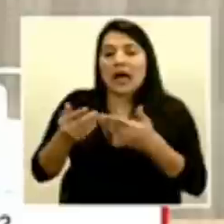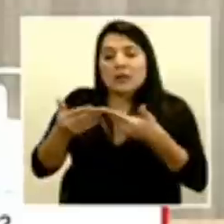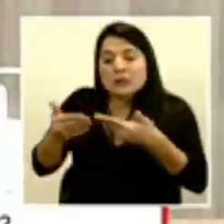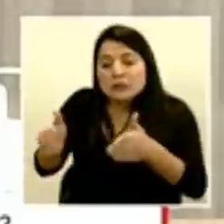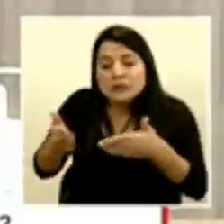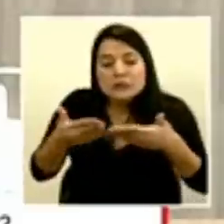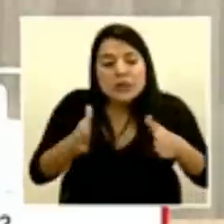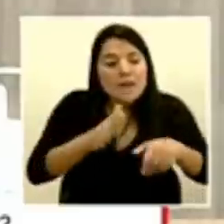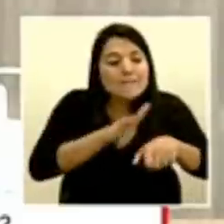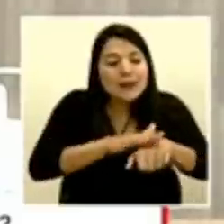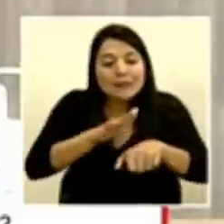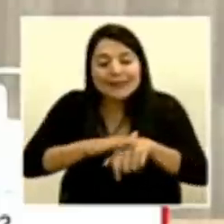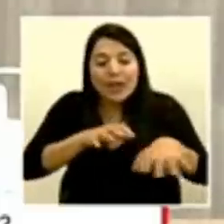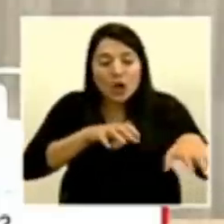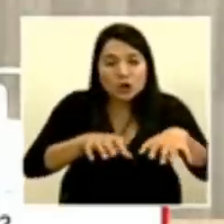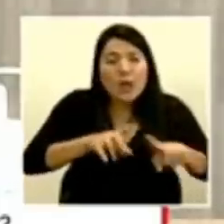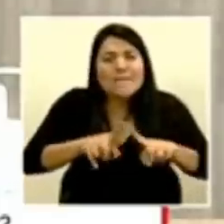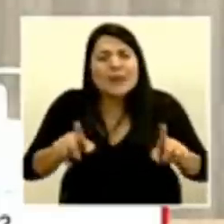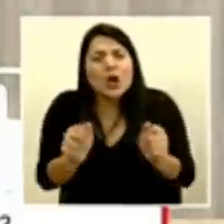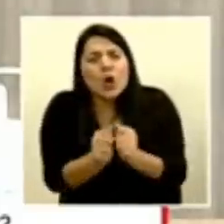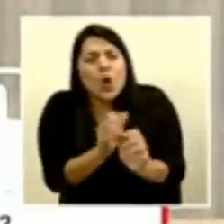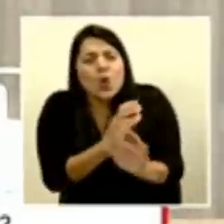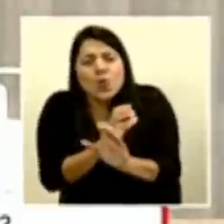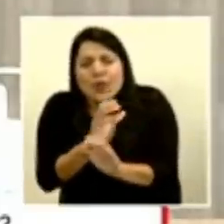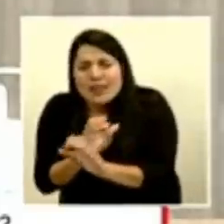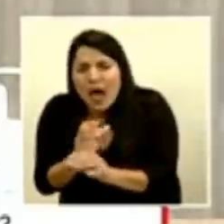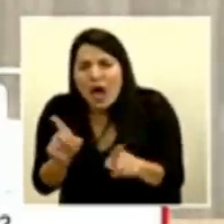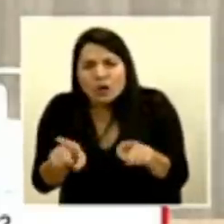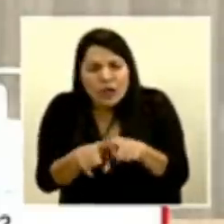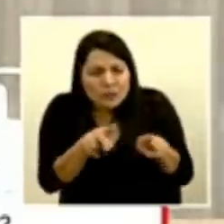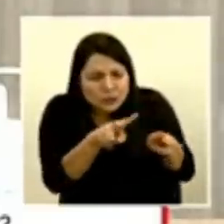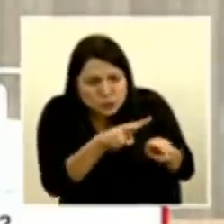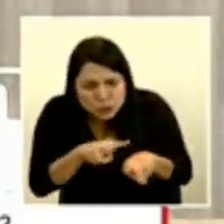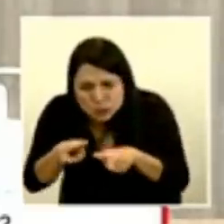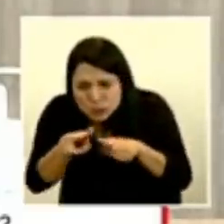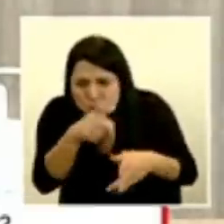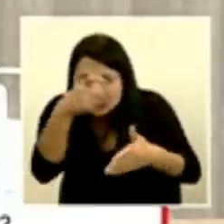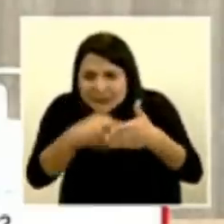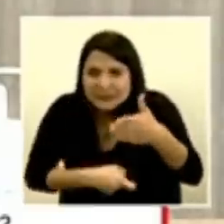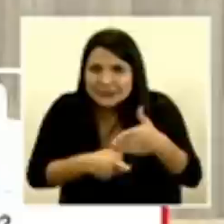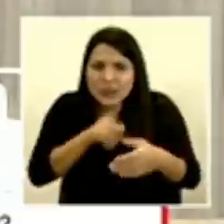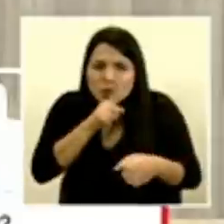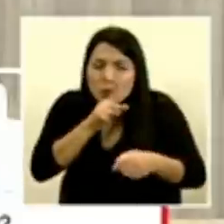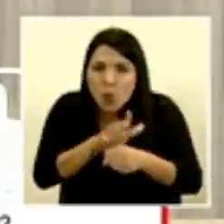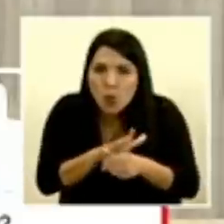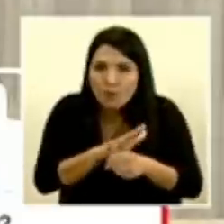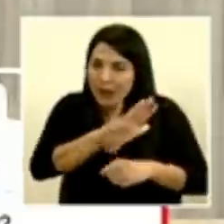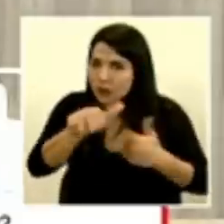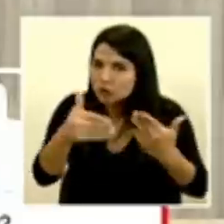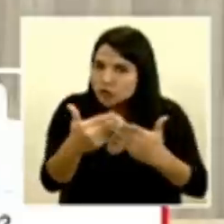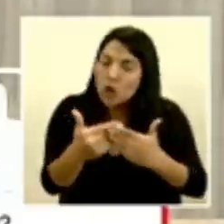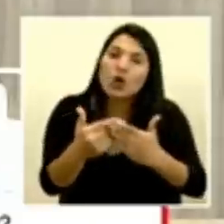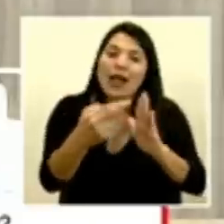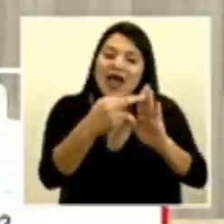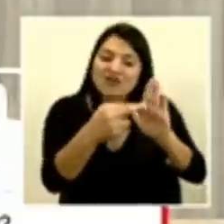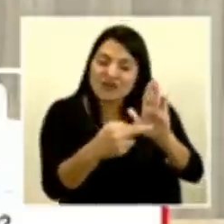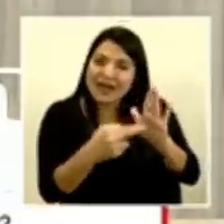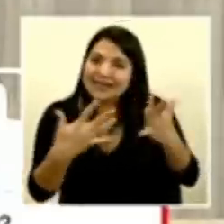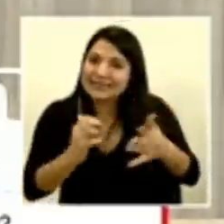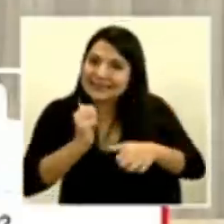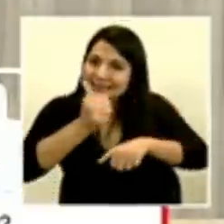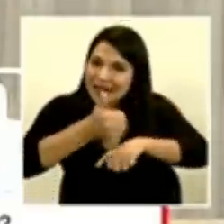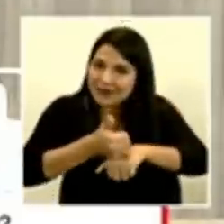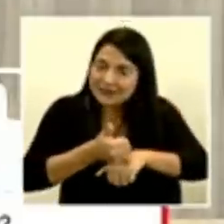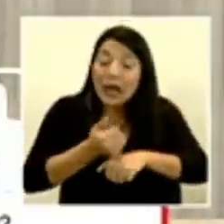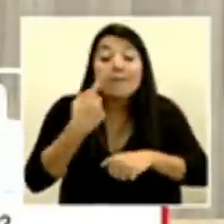protocolos y mucha supervisión del cumplimiento de esos protocolos que lo que nos van a permitir es entrar en un modo de